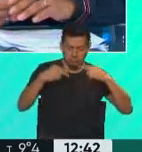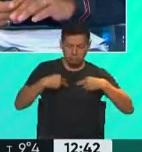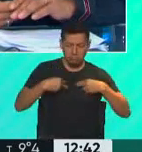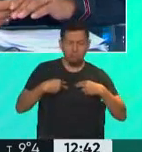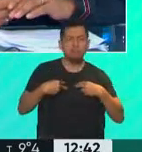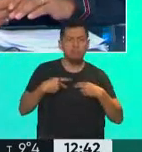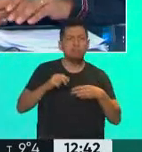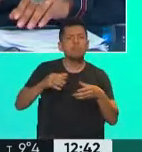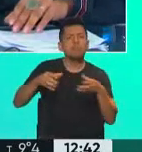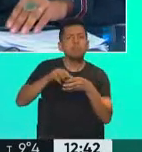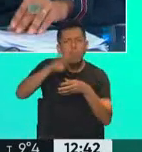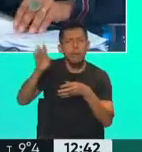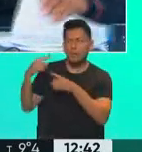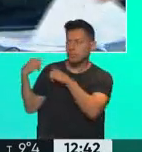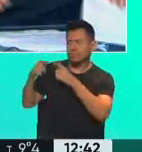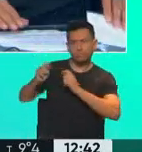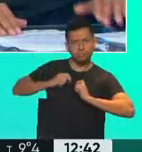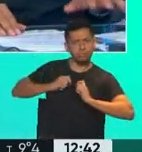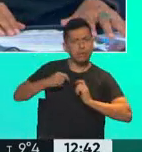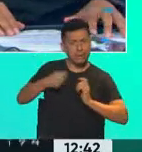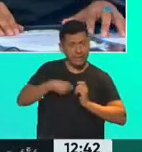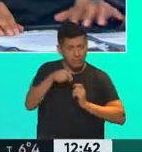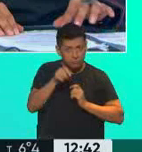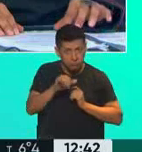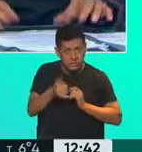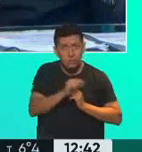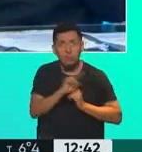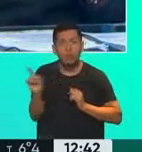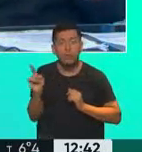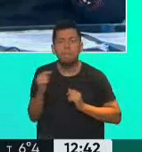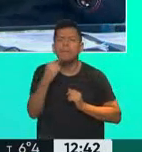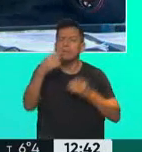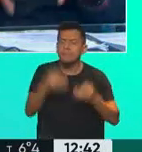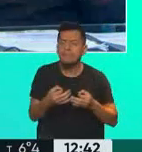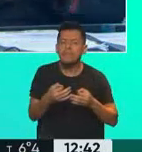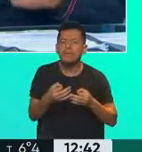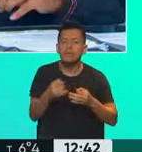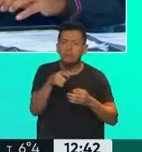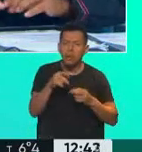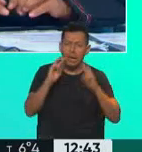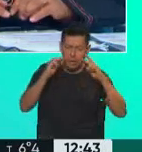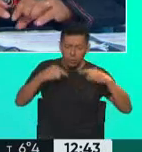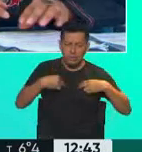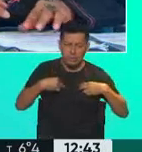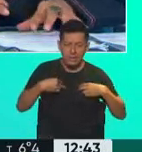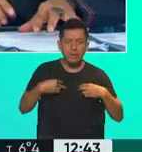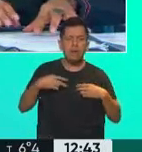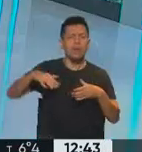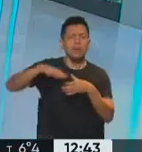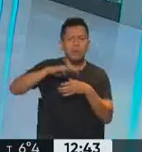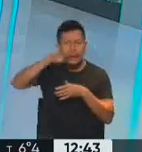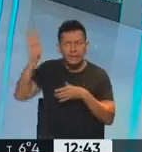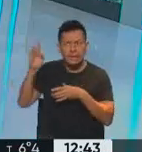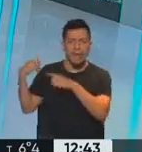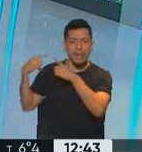de pueblos indígenas. Exactamente lo que pregunta es, ¿se reconoce indígena o descendiente de pueblos indígenas? Y eso es muy